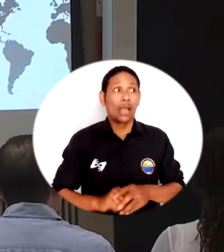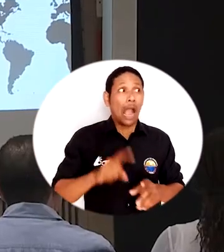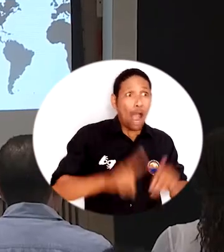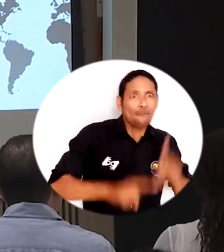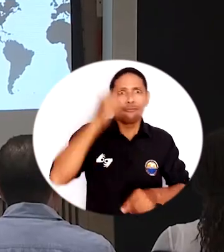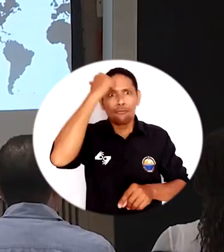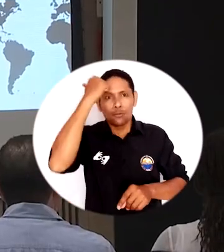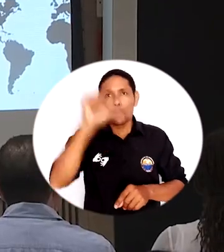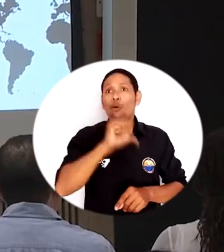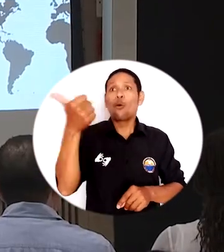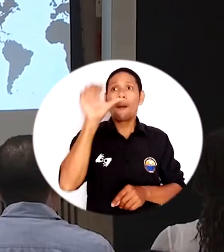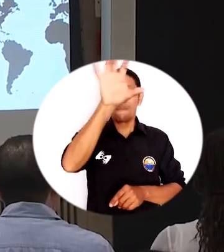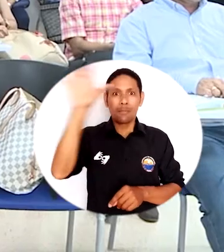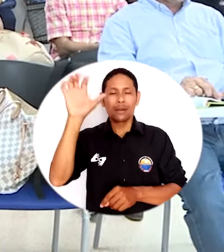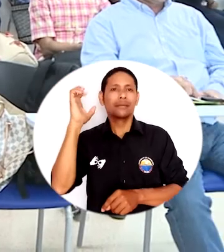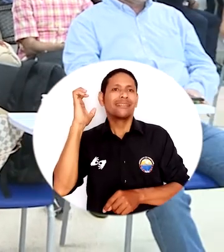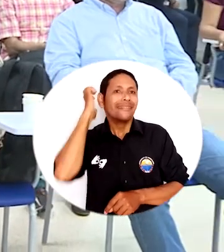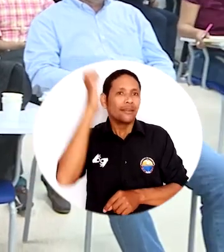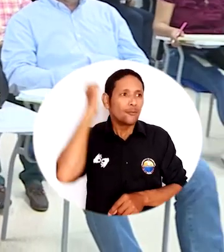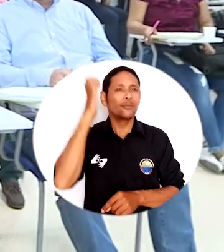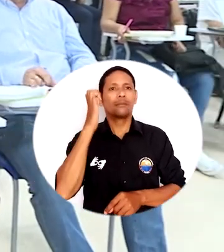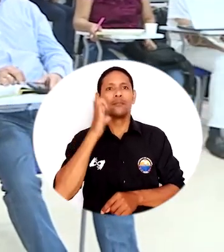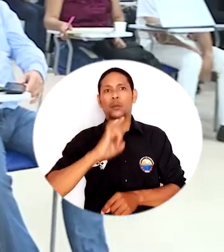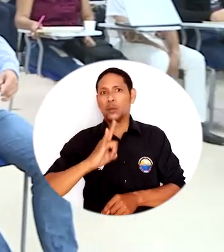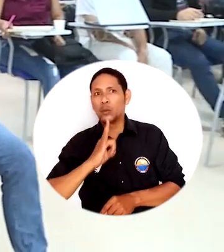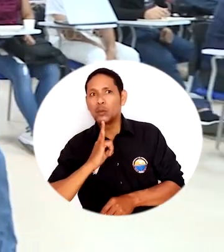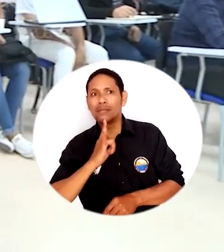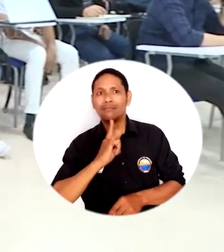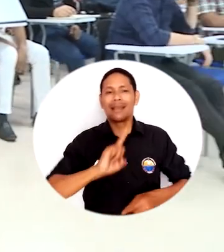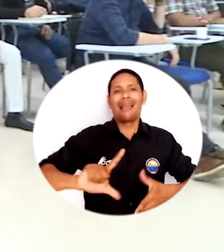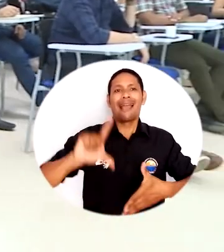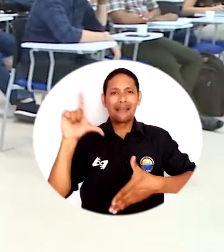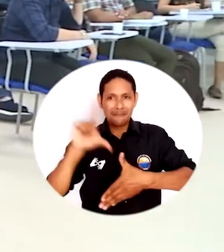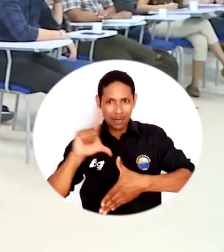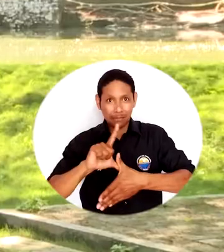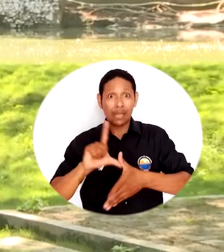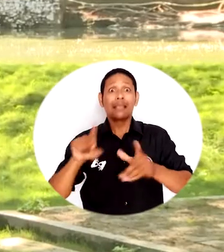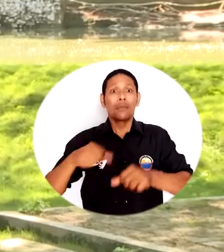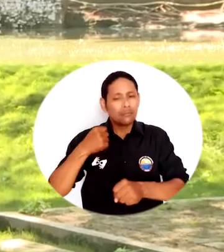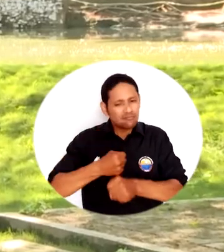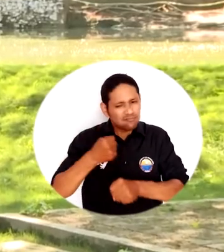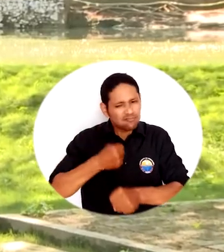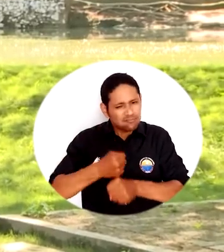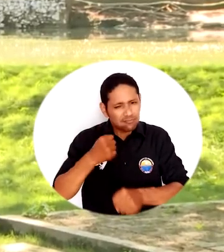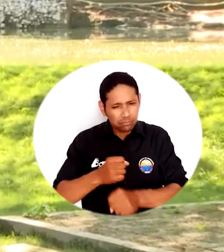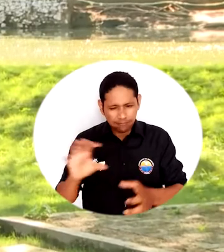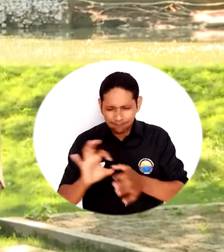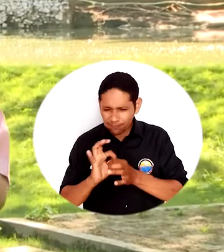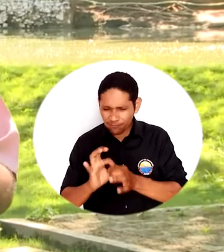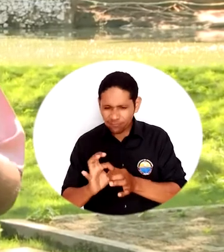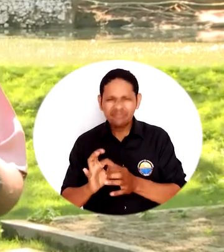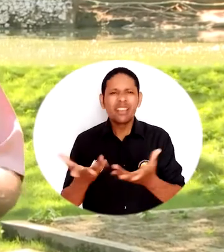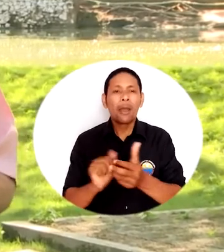También docentes de otros países, tanto de Europa, Estados Unidos, América Latina,